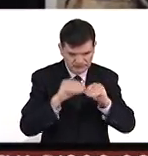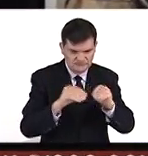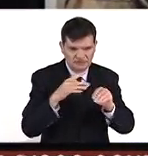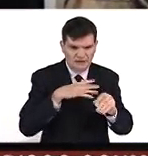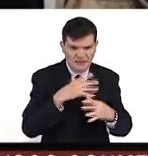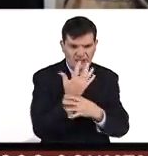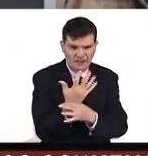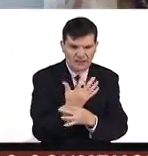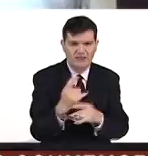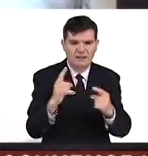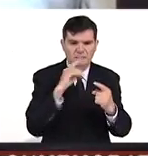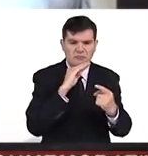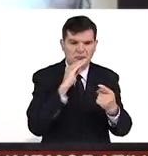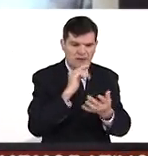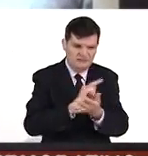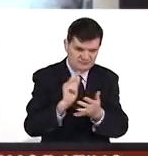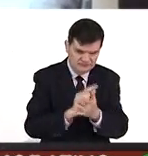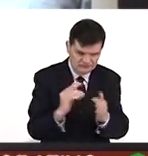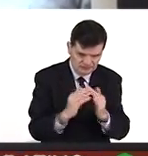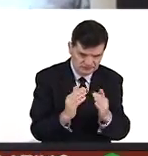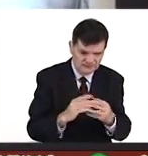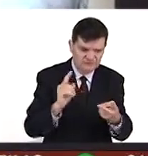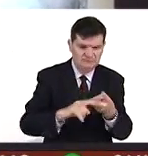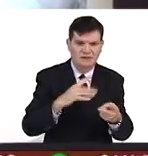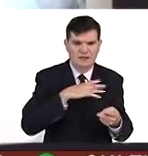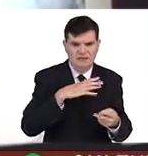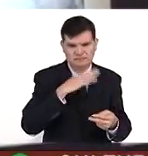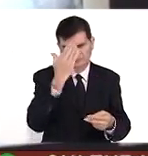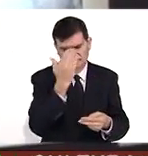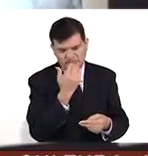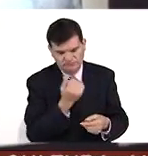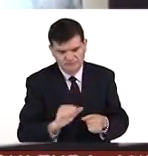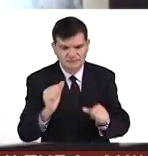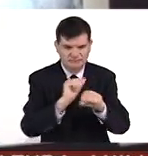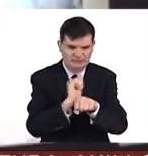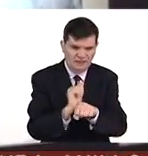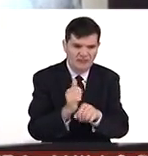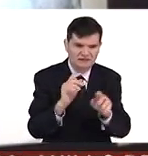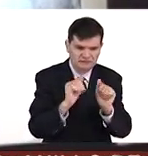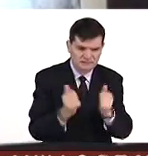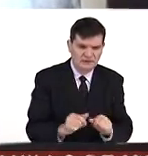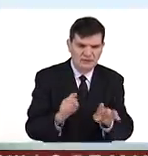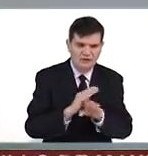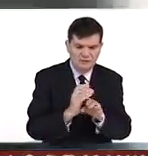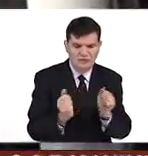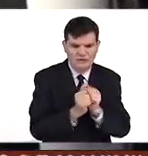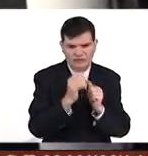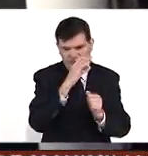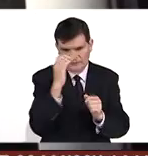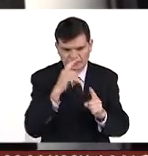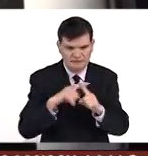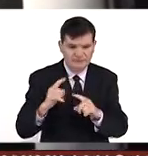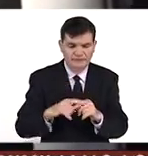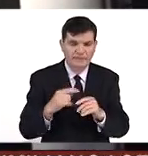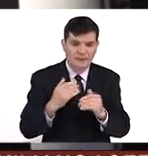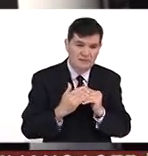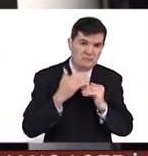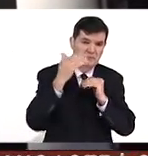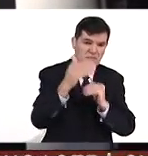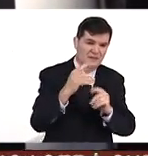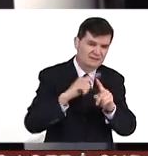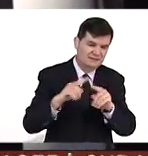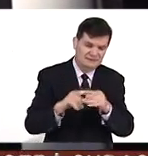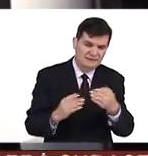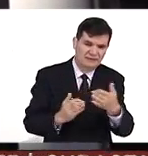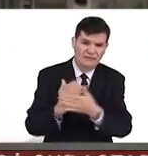Estoy hablando de amas de casa que tengan esta habilidad artística, personas que les gusta la foto. Buscando trascender todas